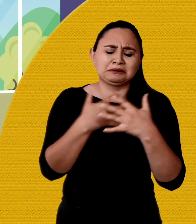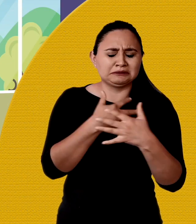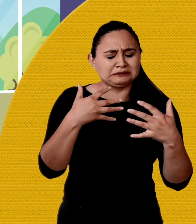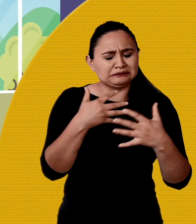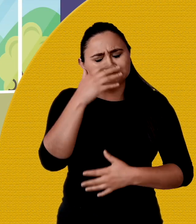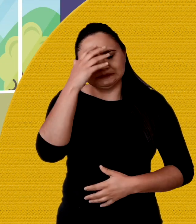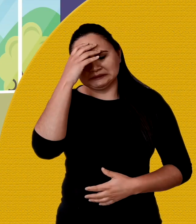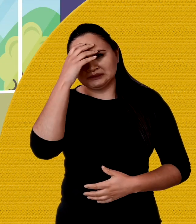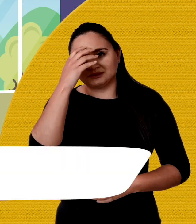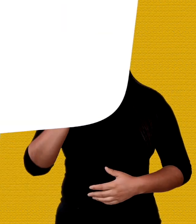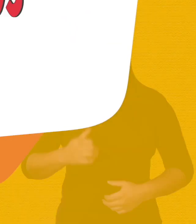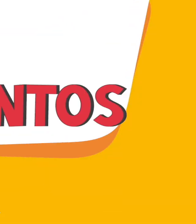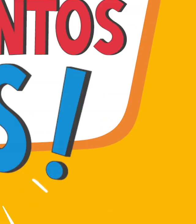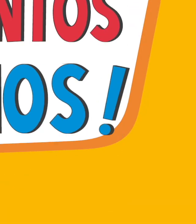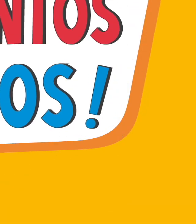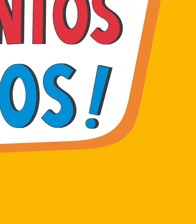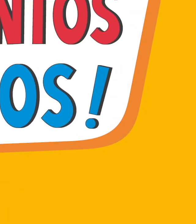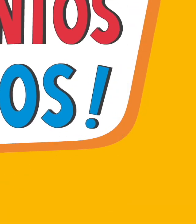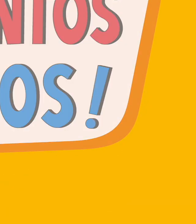mamá. Tengo miedo.